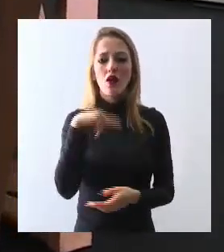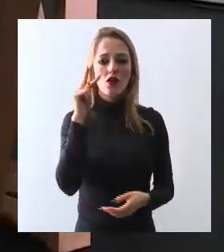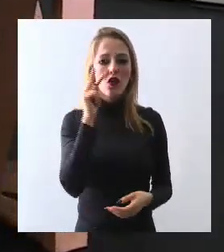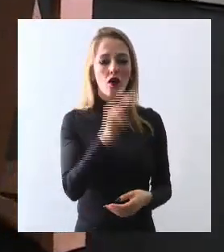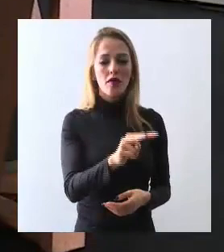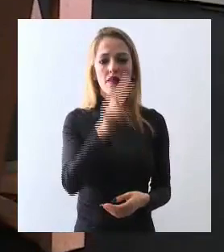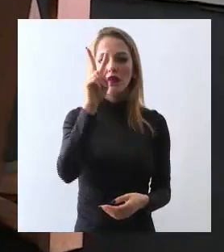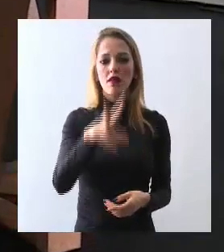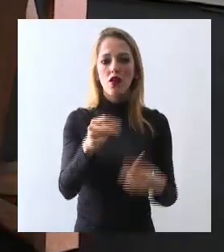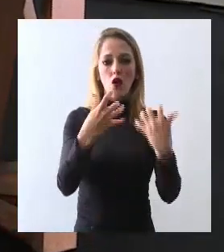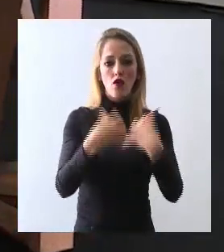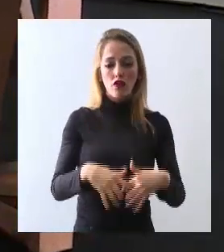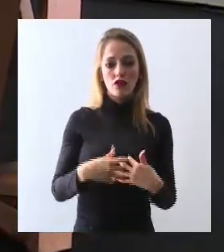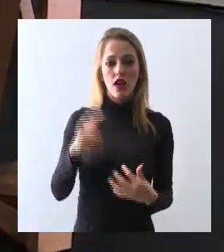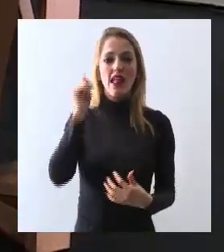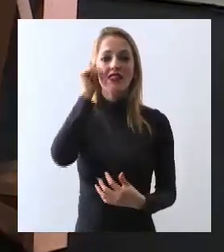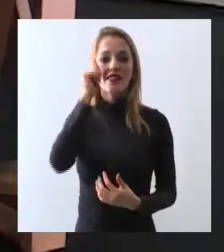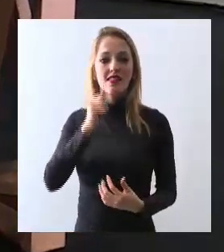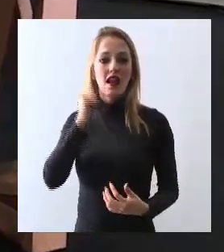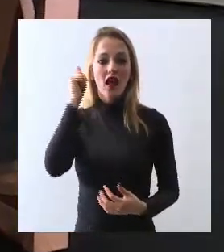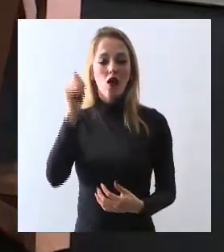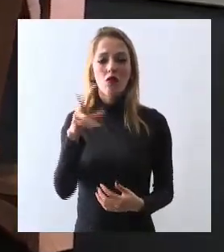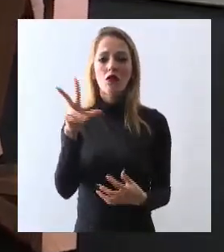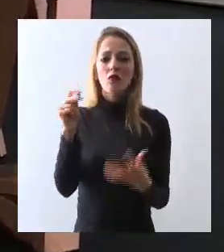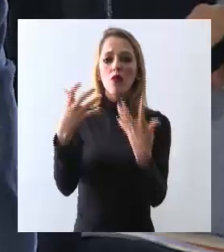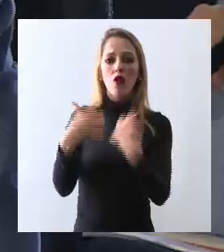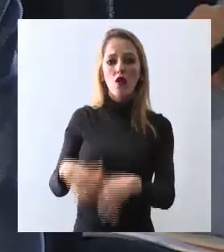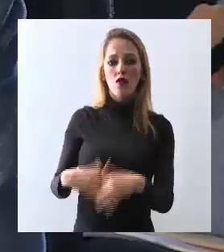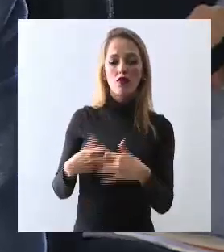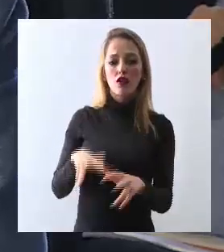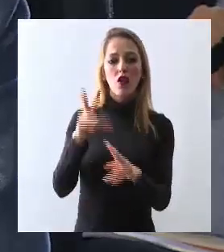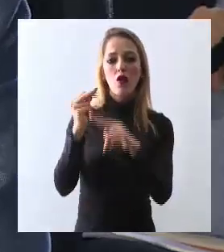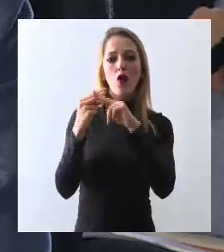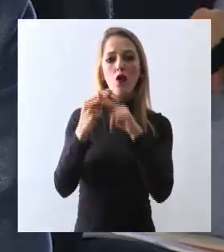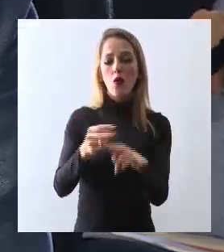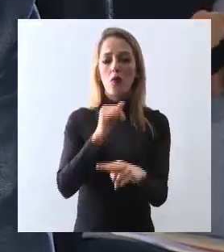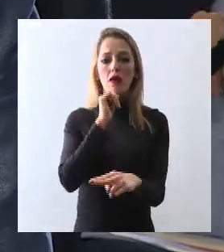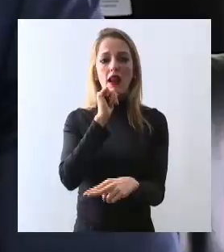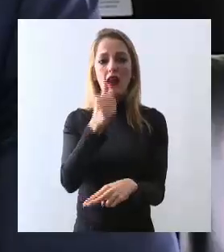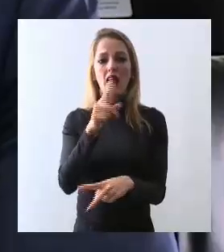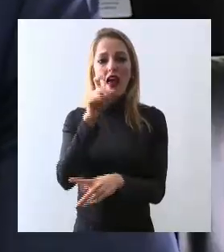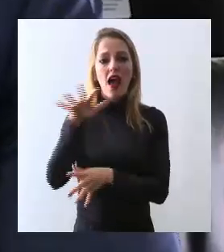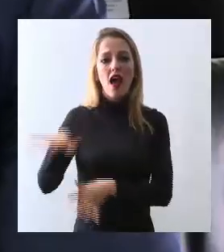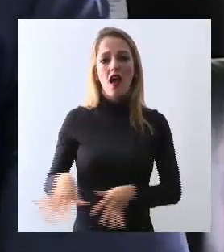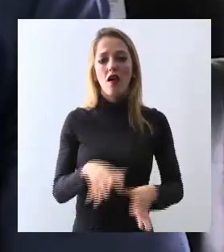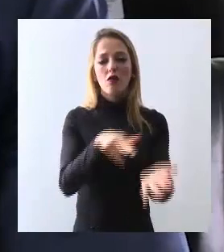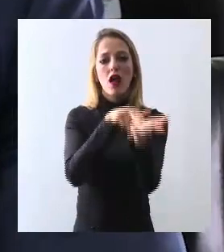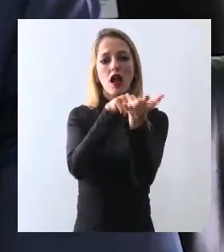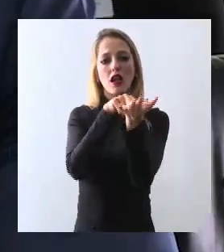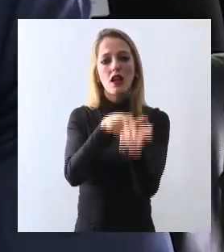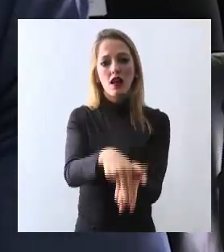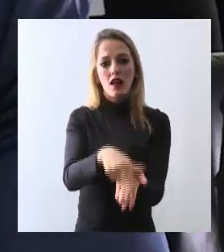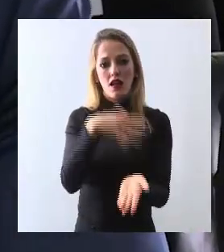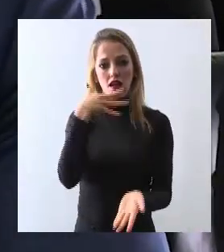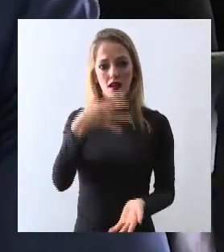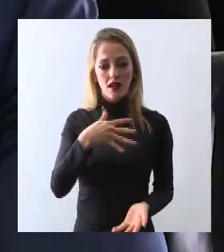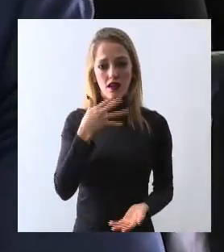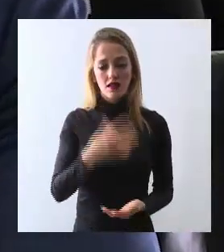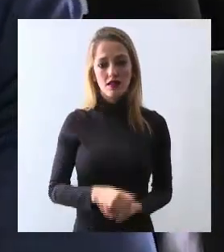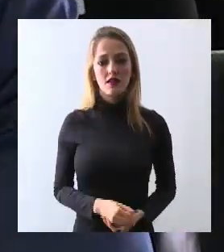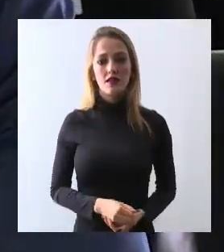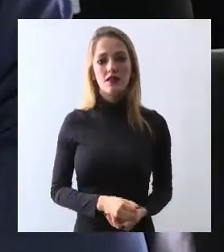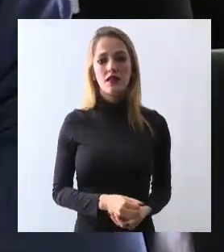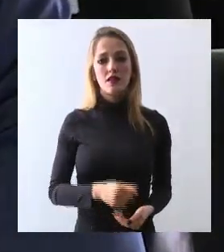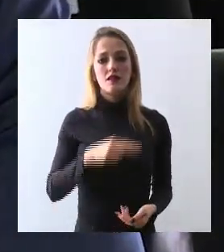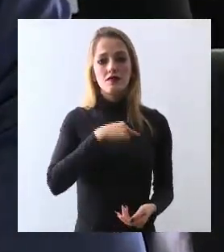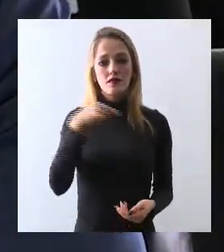cumplen, de lo contrario ya habrían cancelado las entradas de aguas negras. Bueno, se ha hecho una inversión importante multianual,